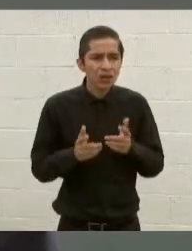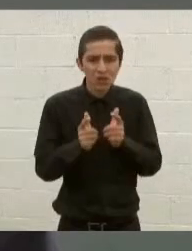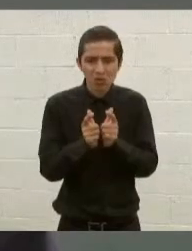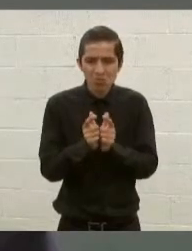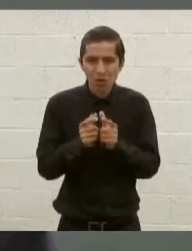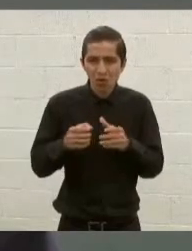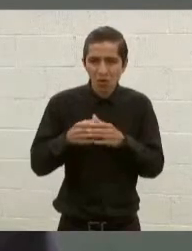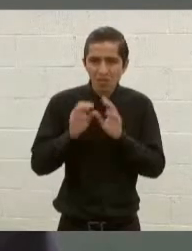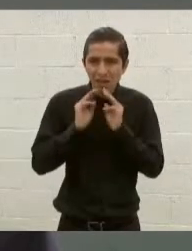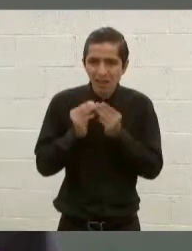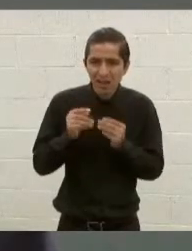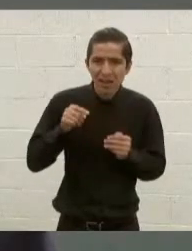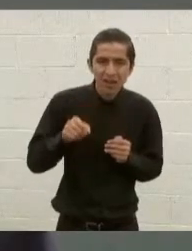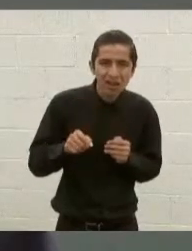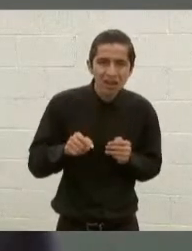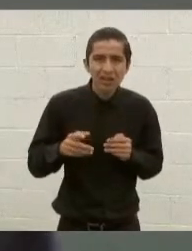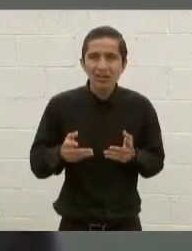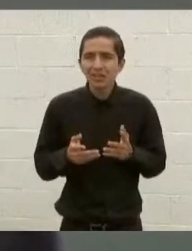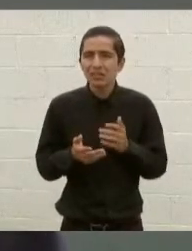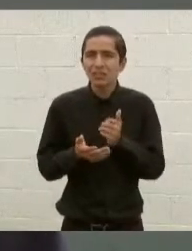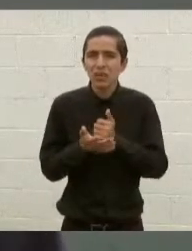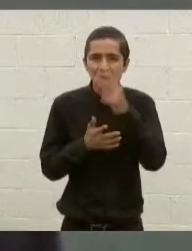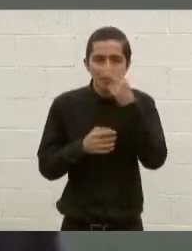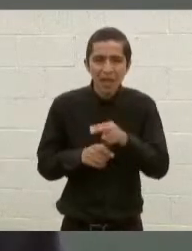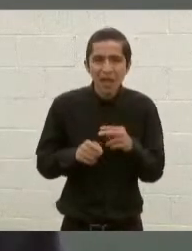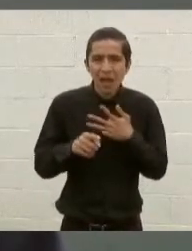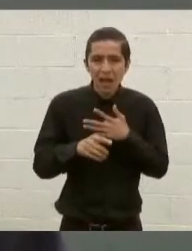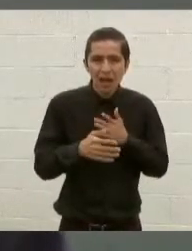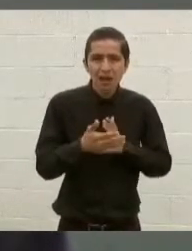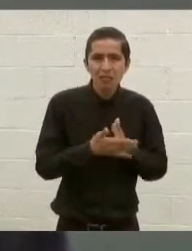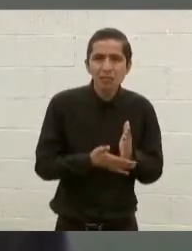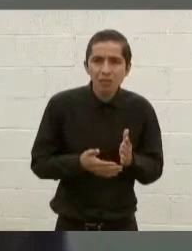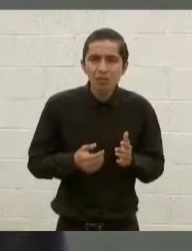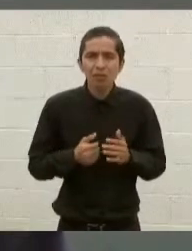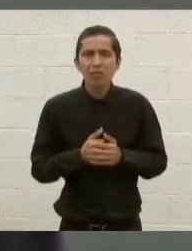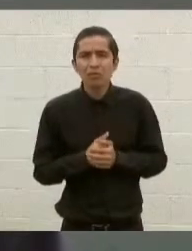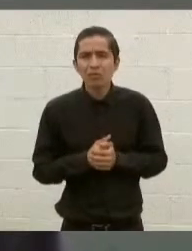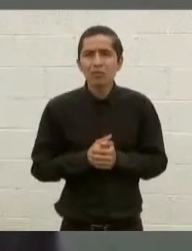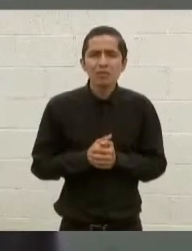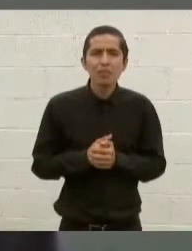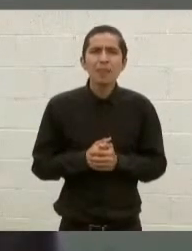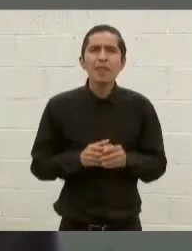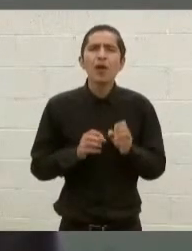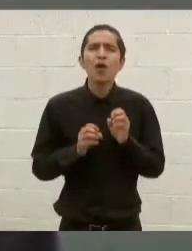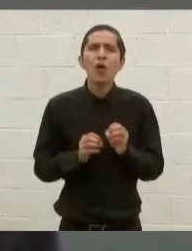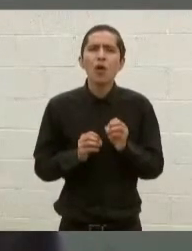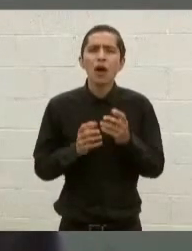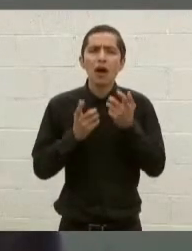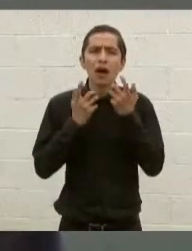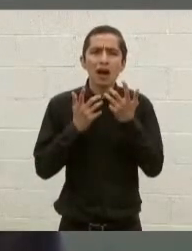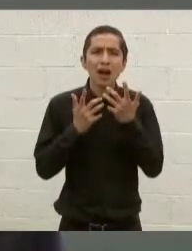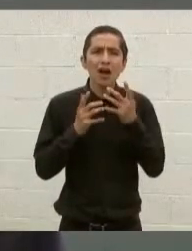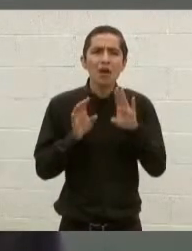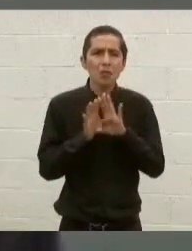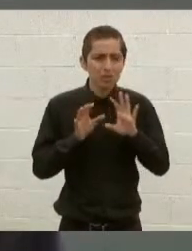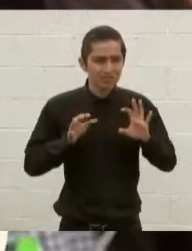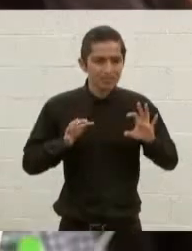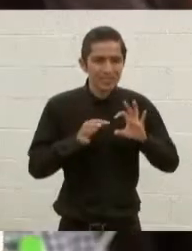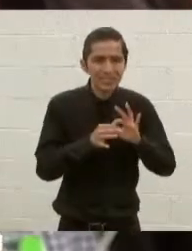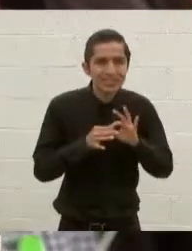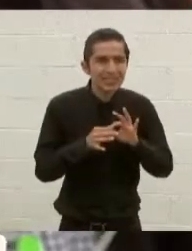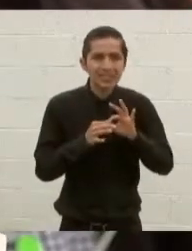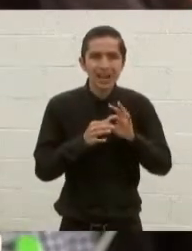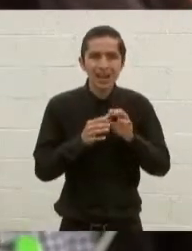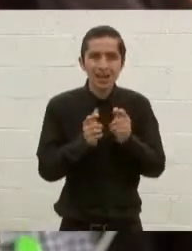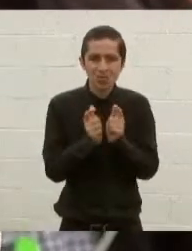Jalisco esté operando en la Ciudad de México, en este mapa criminal que elaboran, o si busca una alianza con alguna de las células de